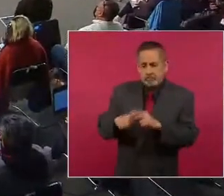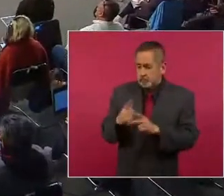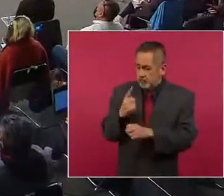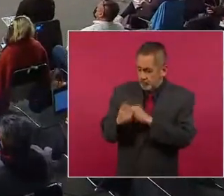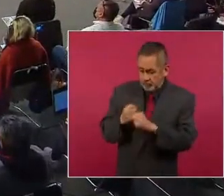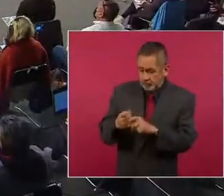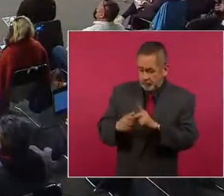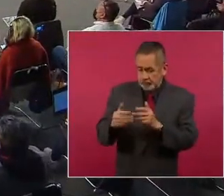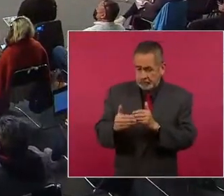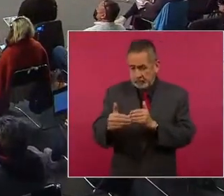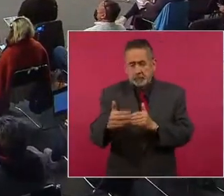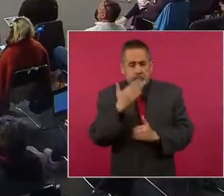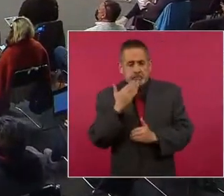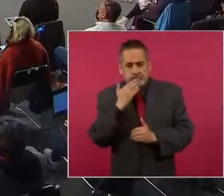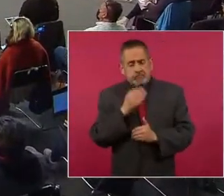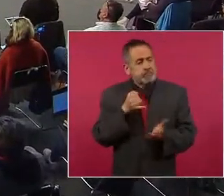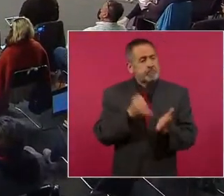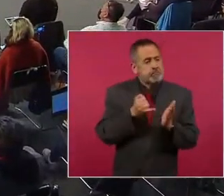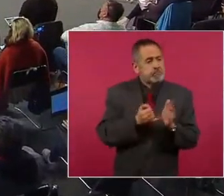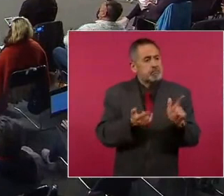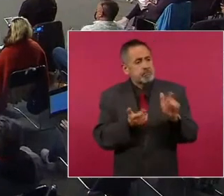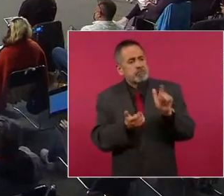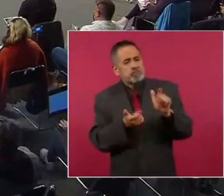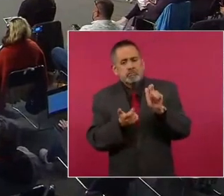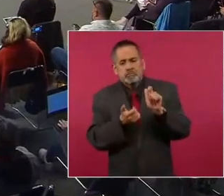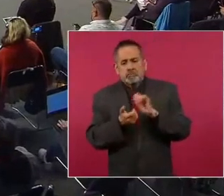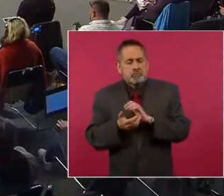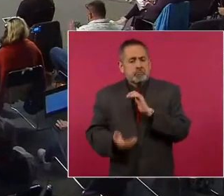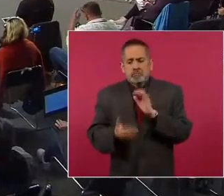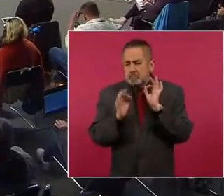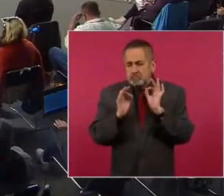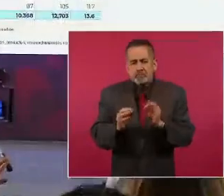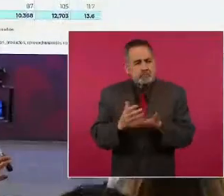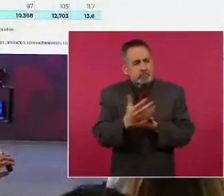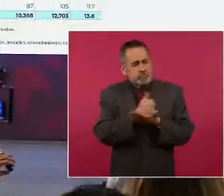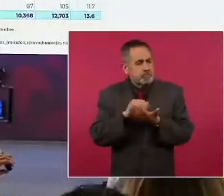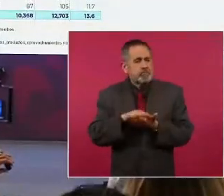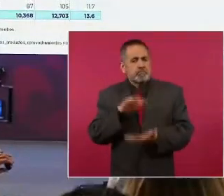en recaudación en ingresos